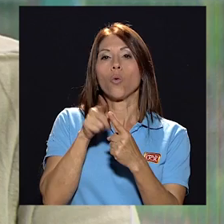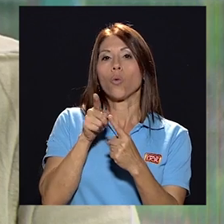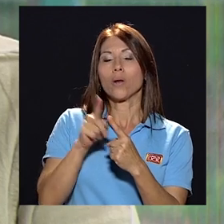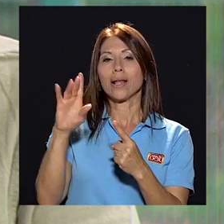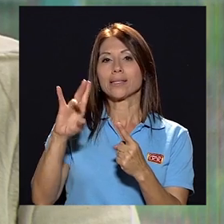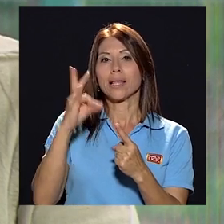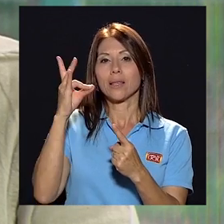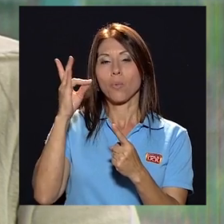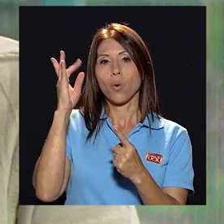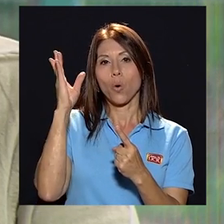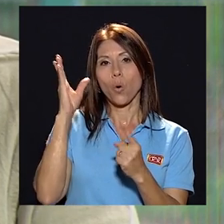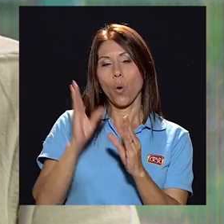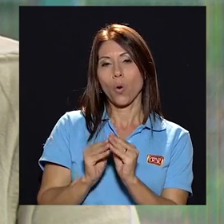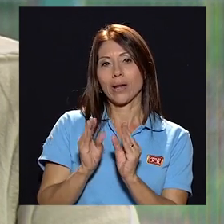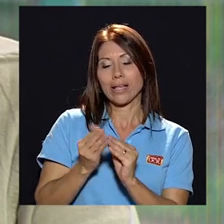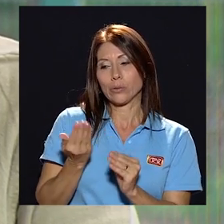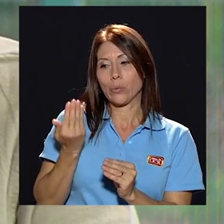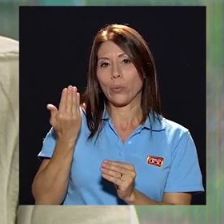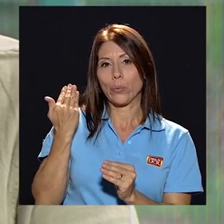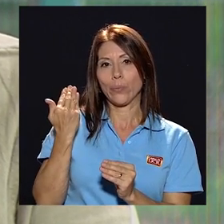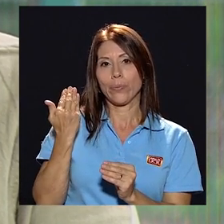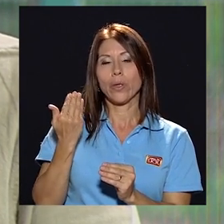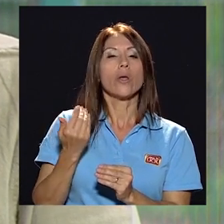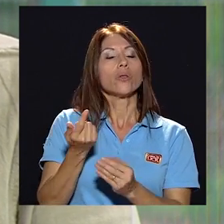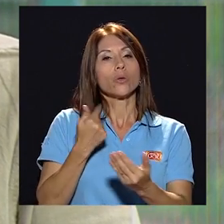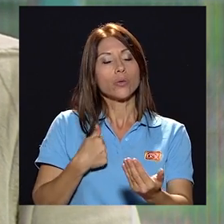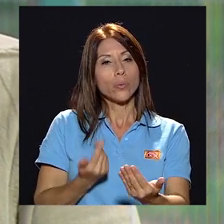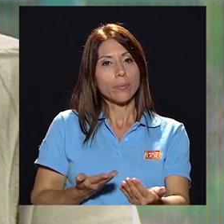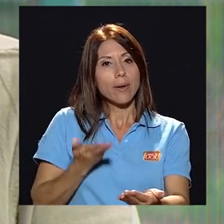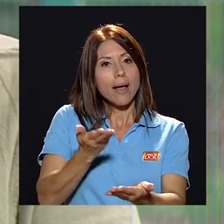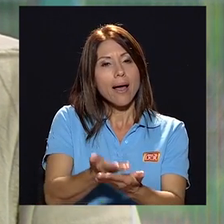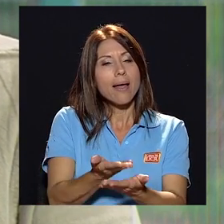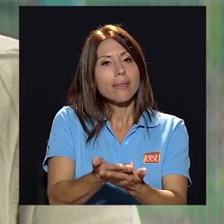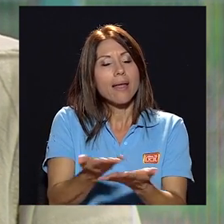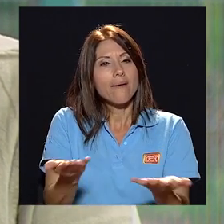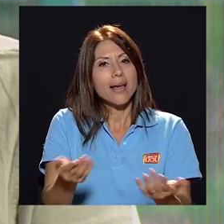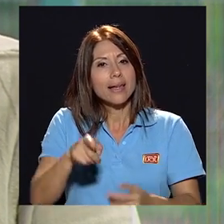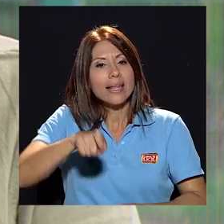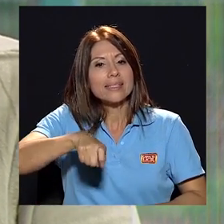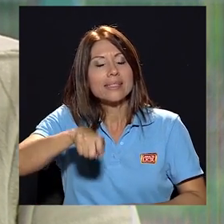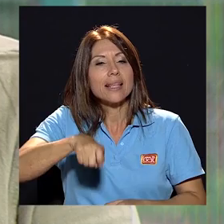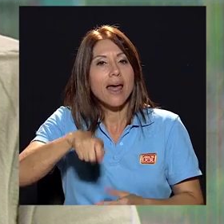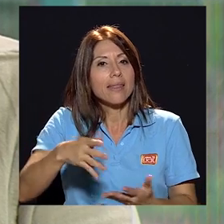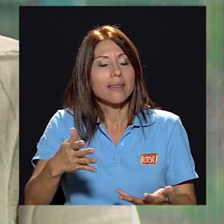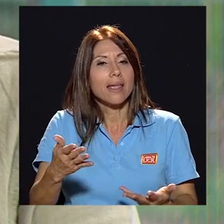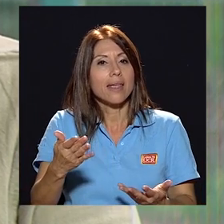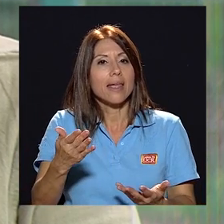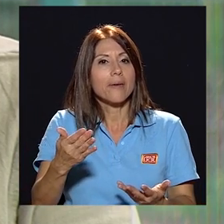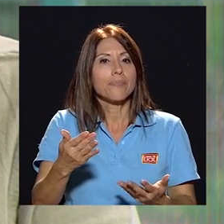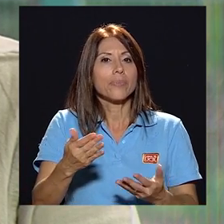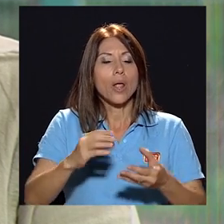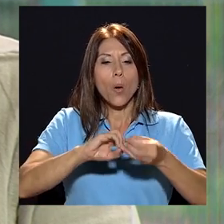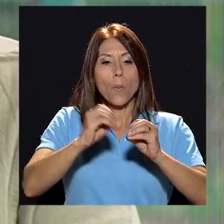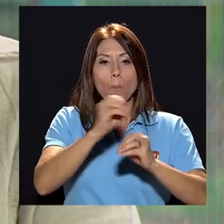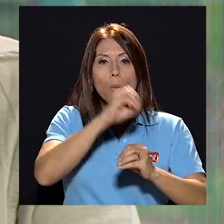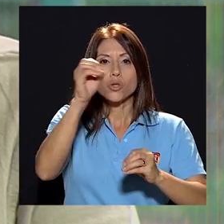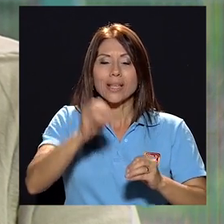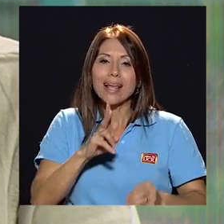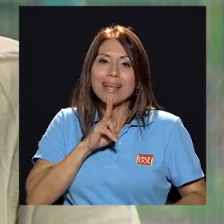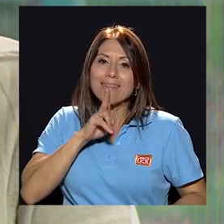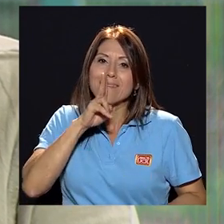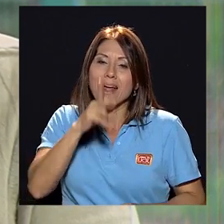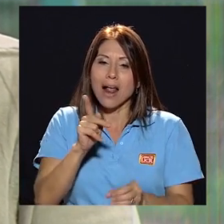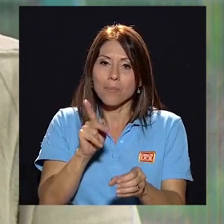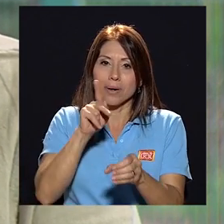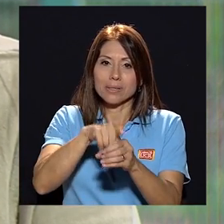presenté en el séptimo congreso recién pasado donde planteaba la necesidad de que haya una participación porcentual